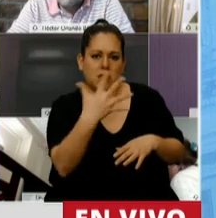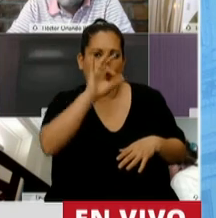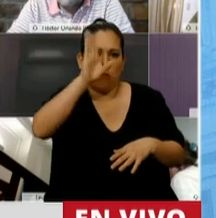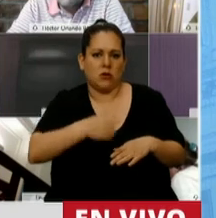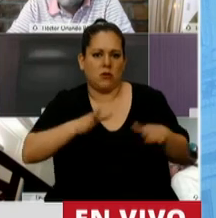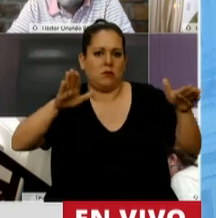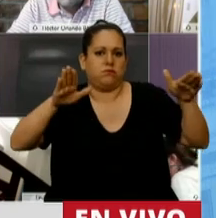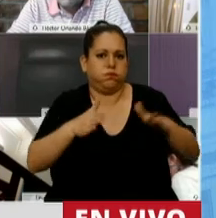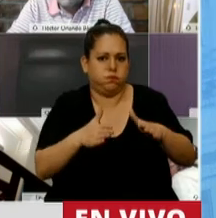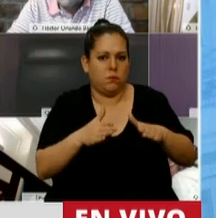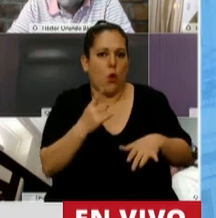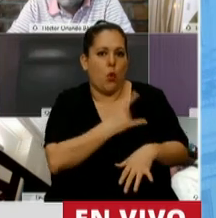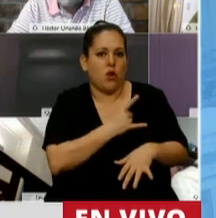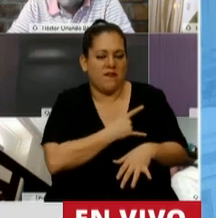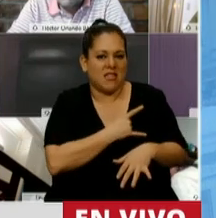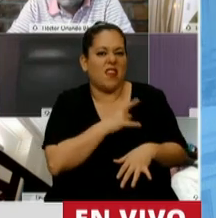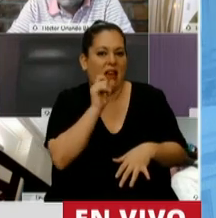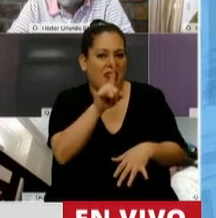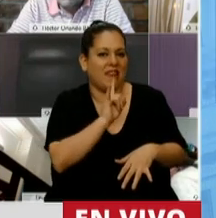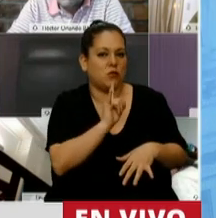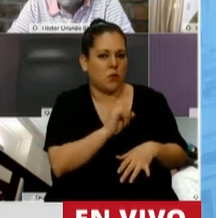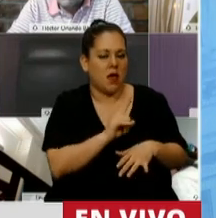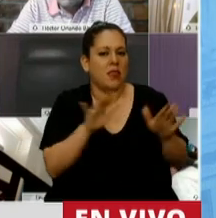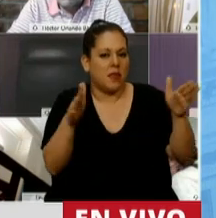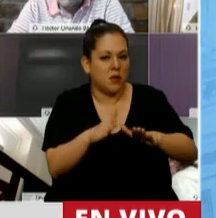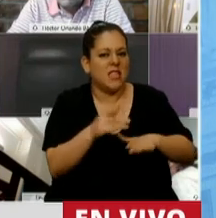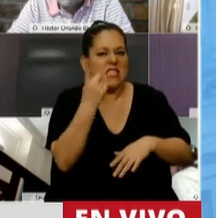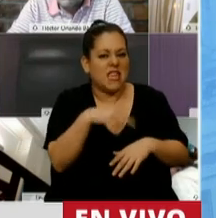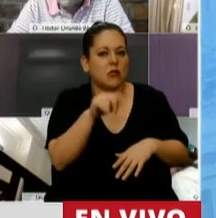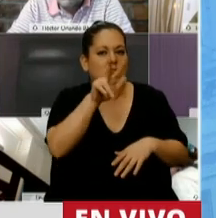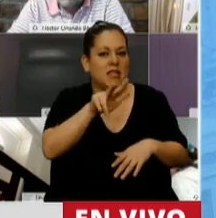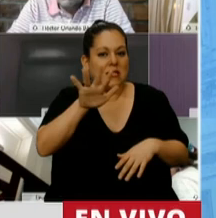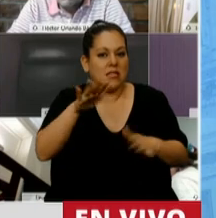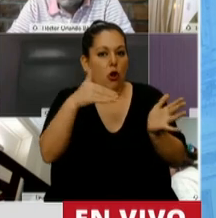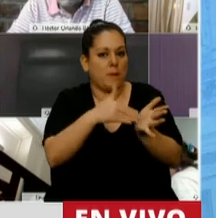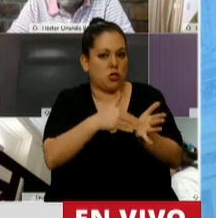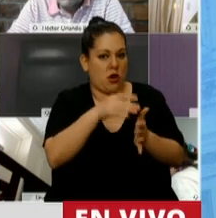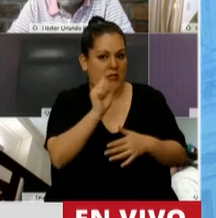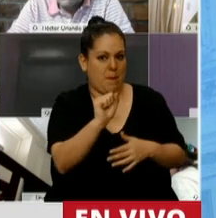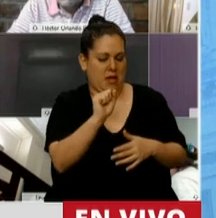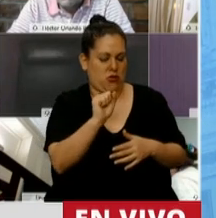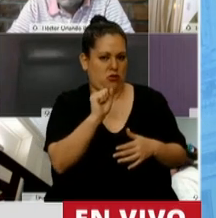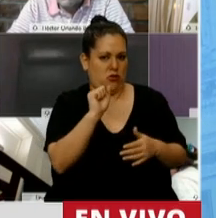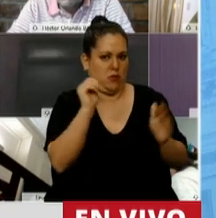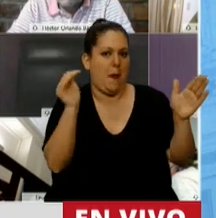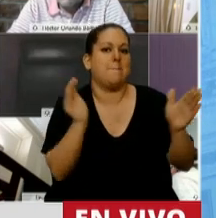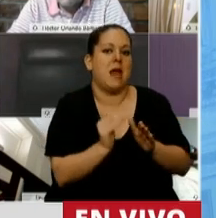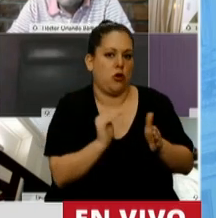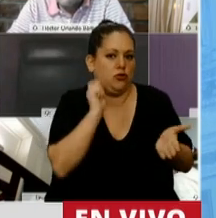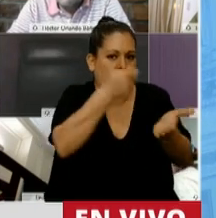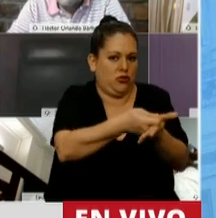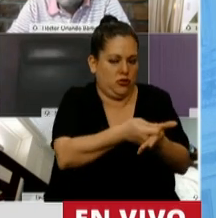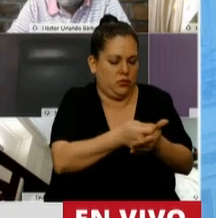la Universidad Nacional de Tucumán una disminución de 135 millones de pesos. El eje 2 que voy a hablar de